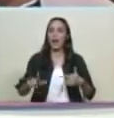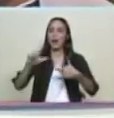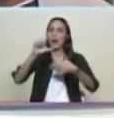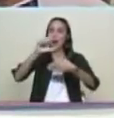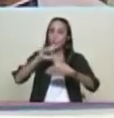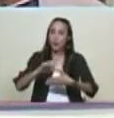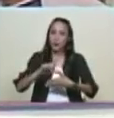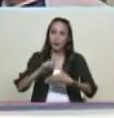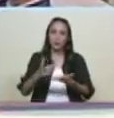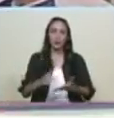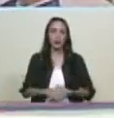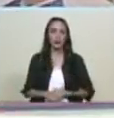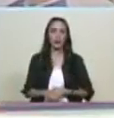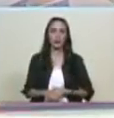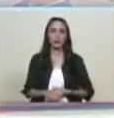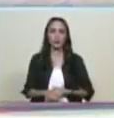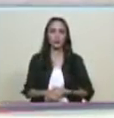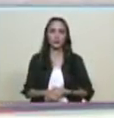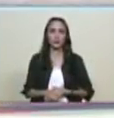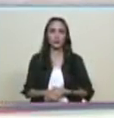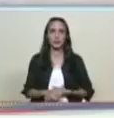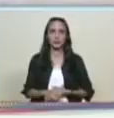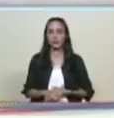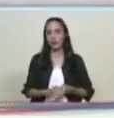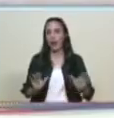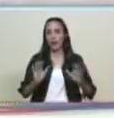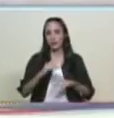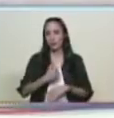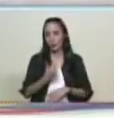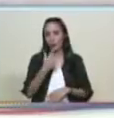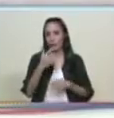latinoamericanistas caribeñistas si se puede decir